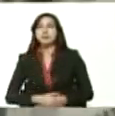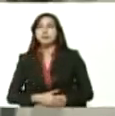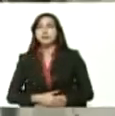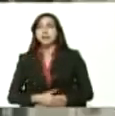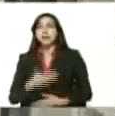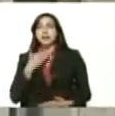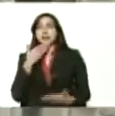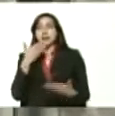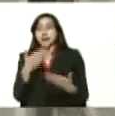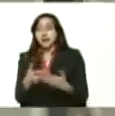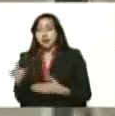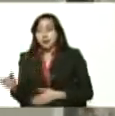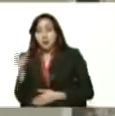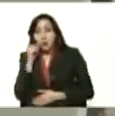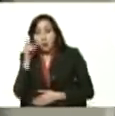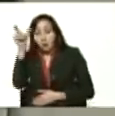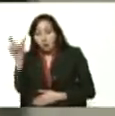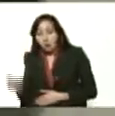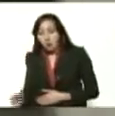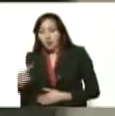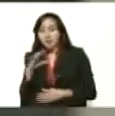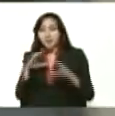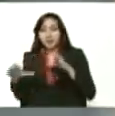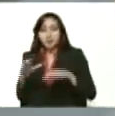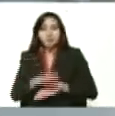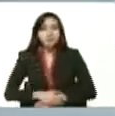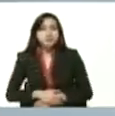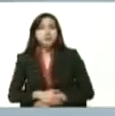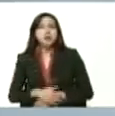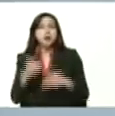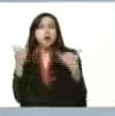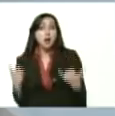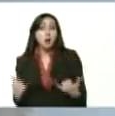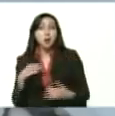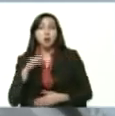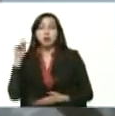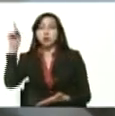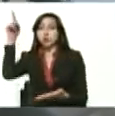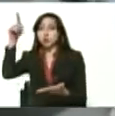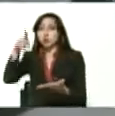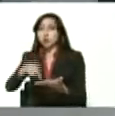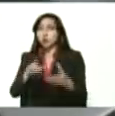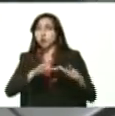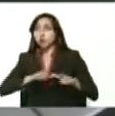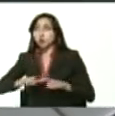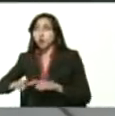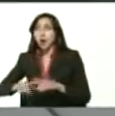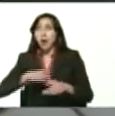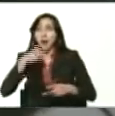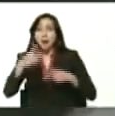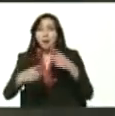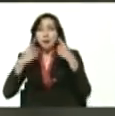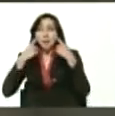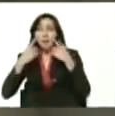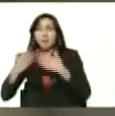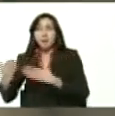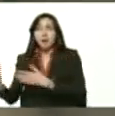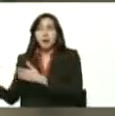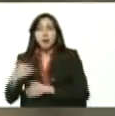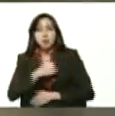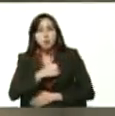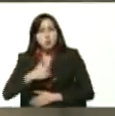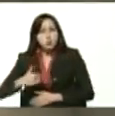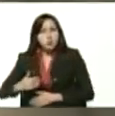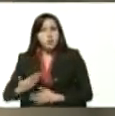Guillermo por tus palabras bueno presidente lo estamos dirigiendo a lo que es la unidad de producción y yo quiero presidente